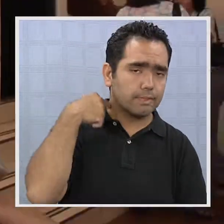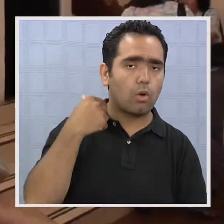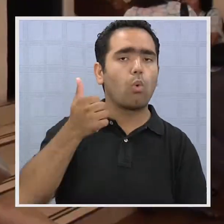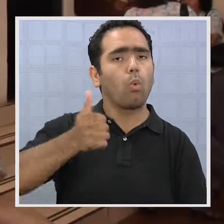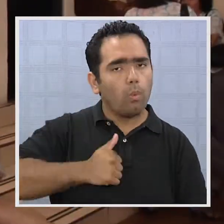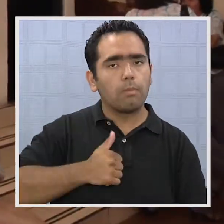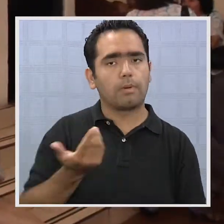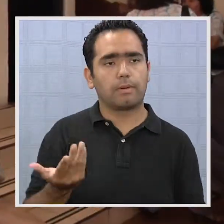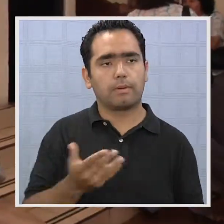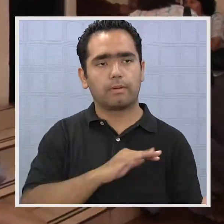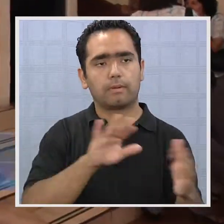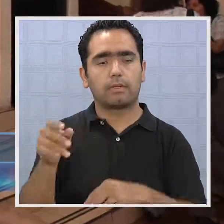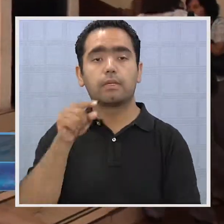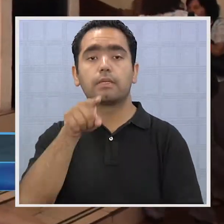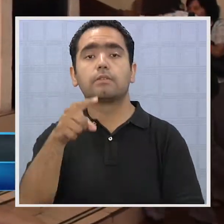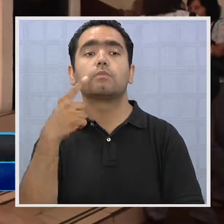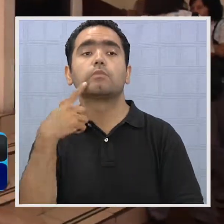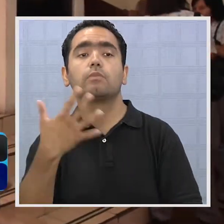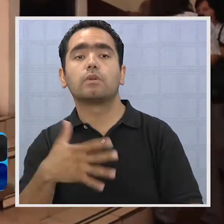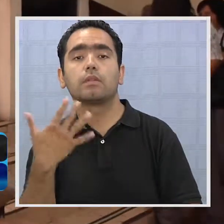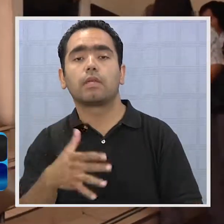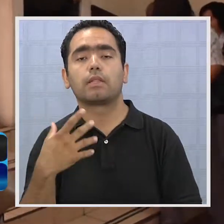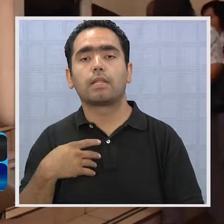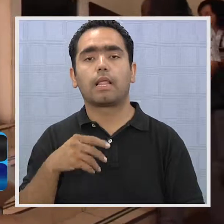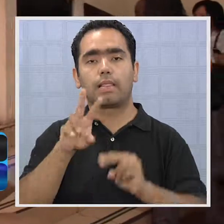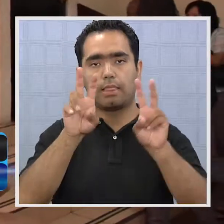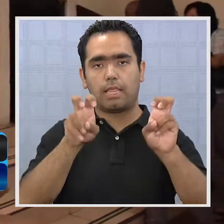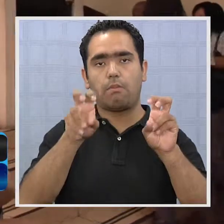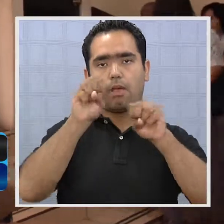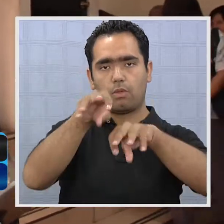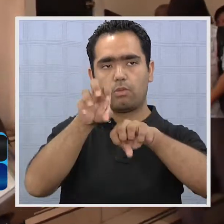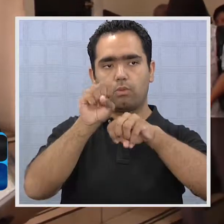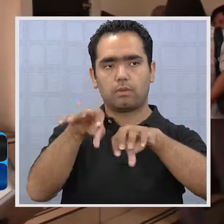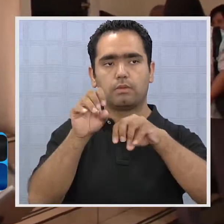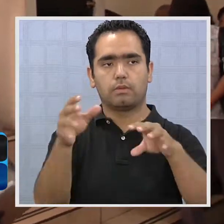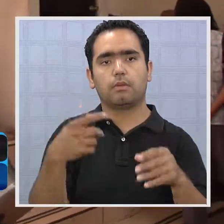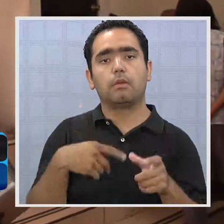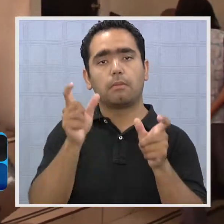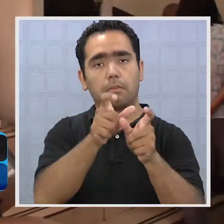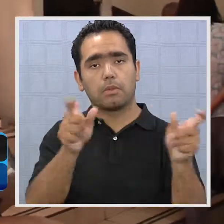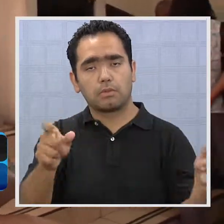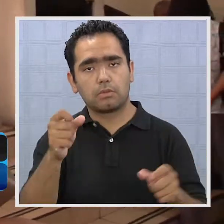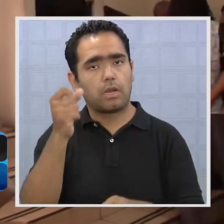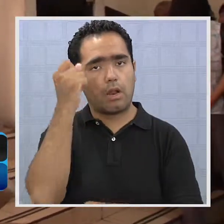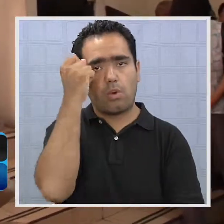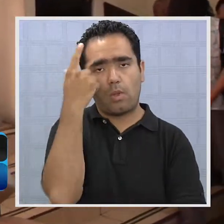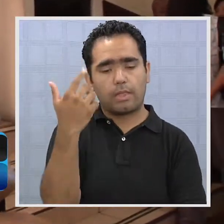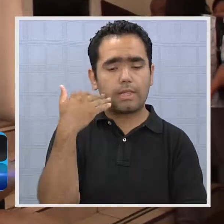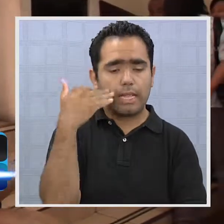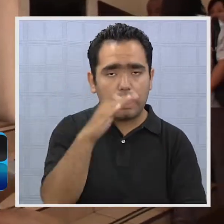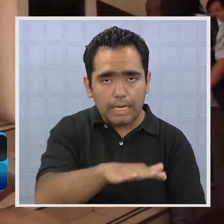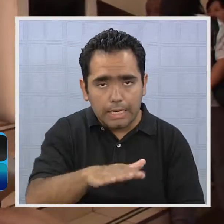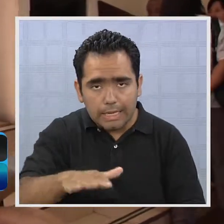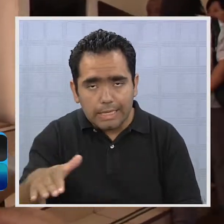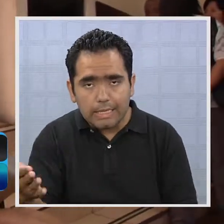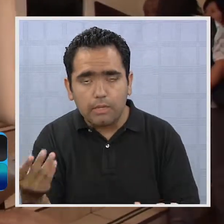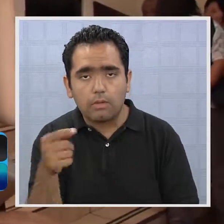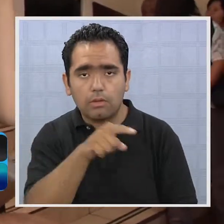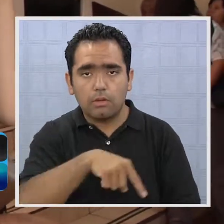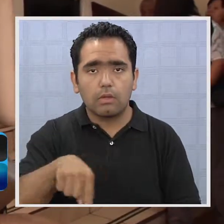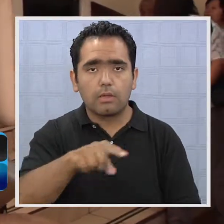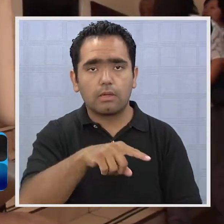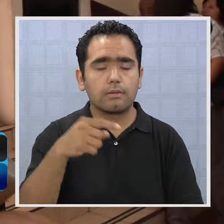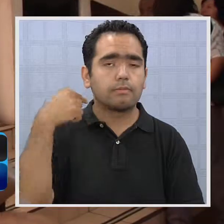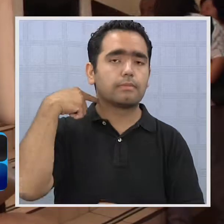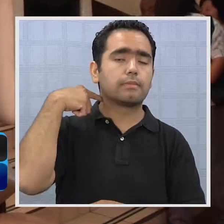cívico. Aquí hay un factor importantísimo que es la educación. Mientras las personas no entiendan desde muy pequeños